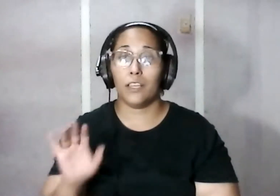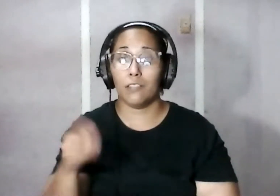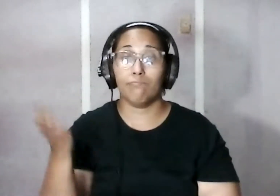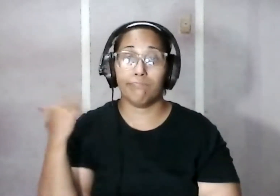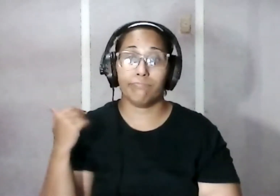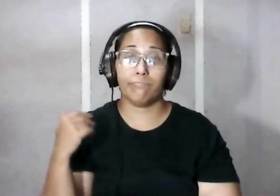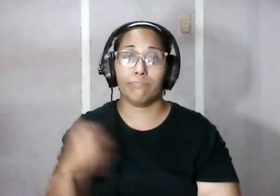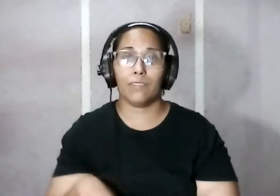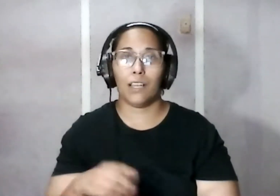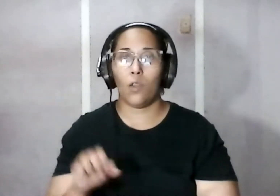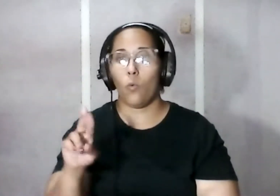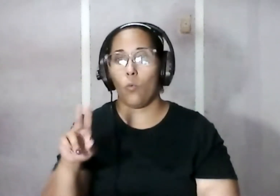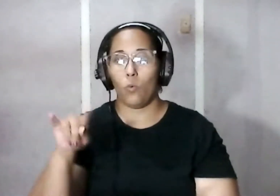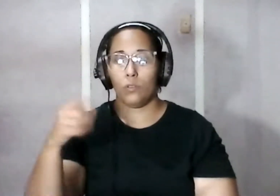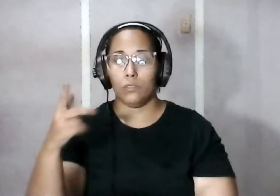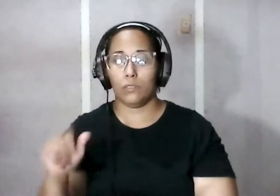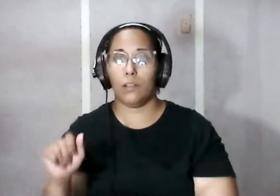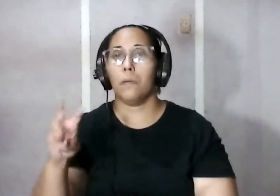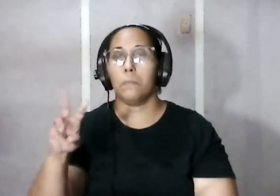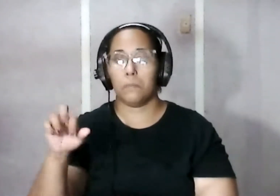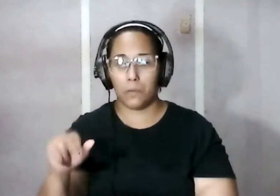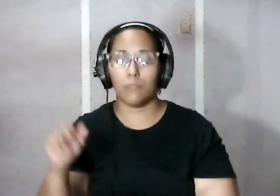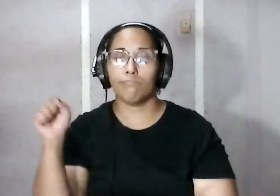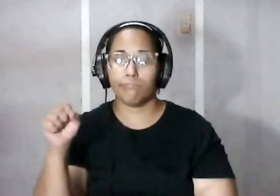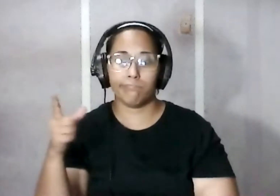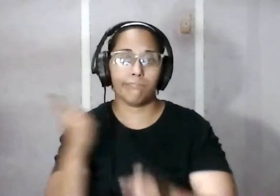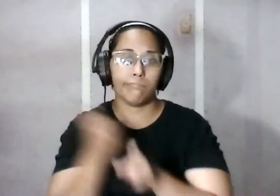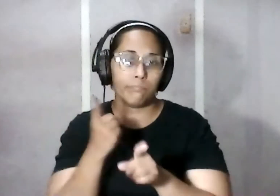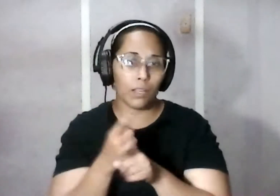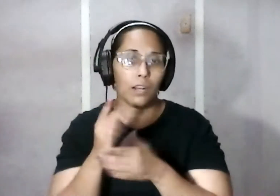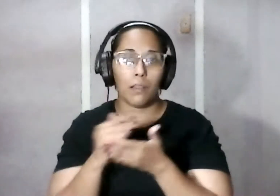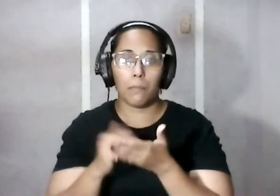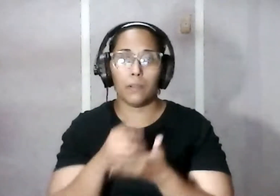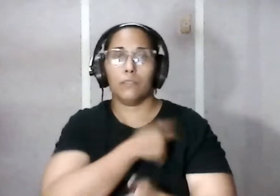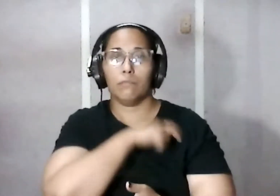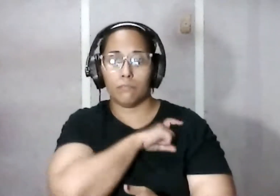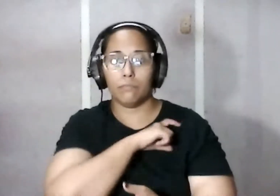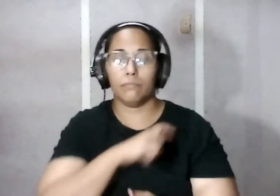posesiones de ultramar que eran todas ellas efectivamente parte de la corona española